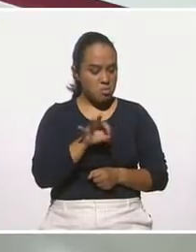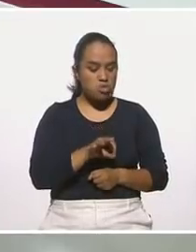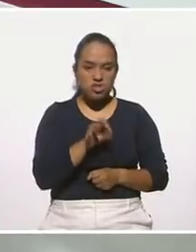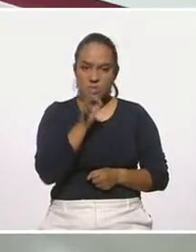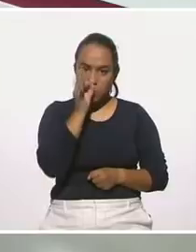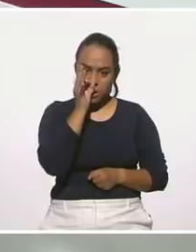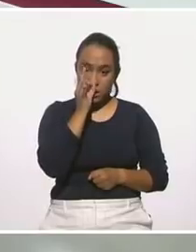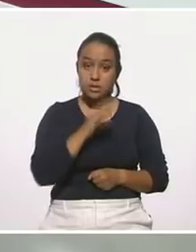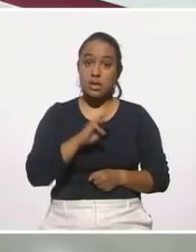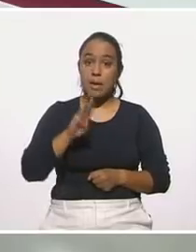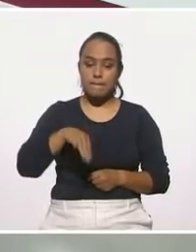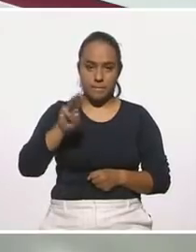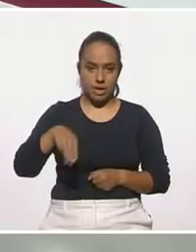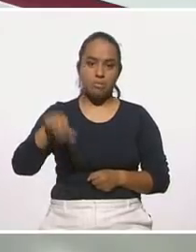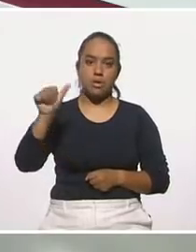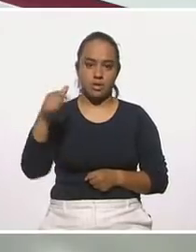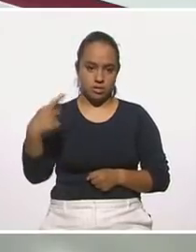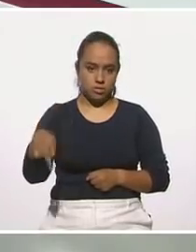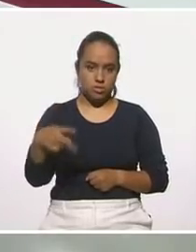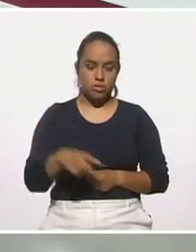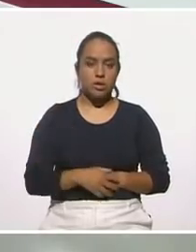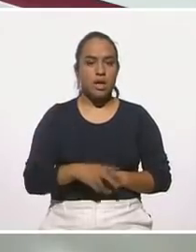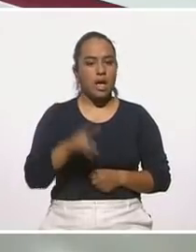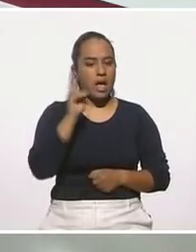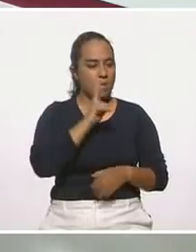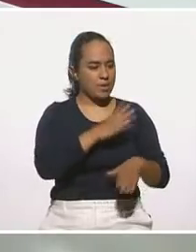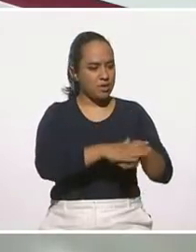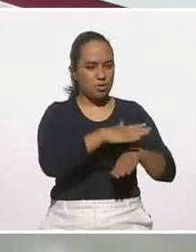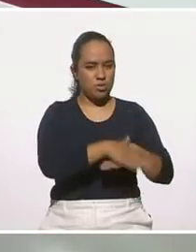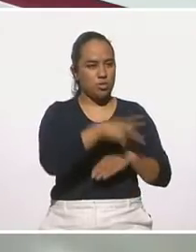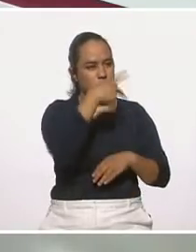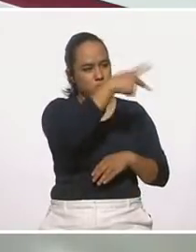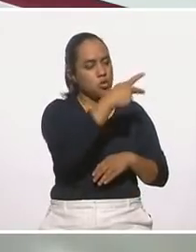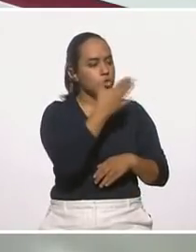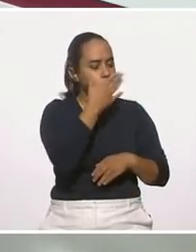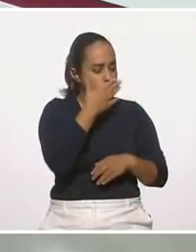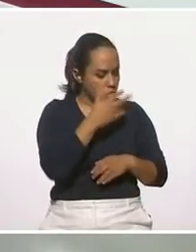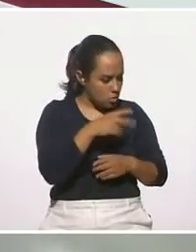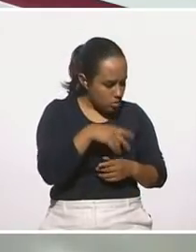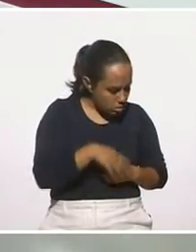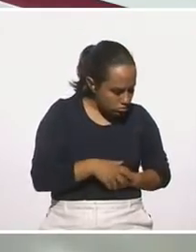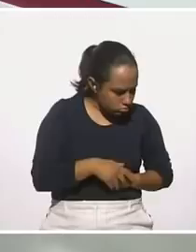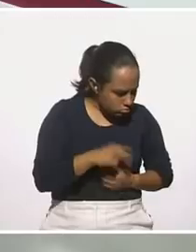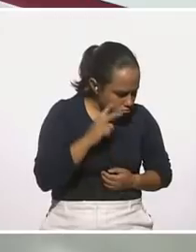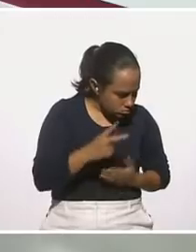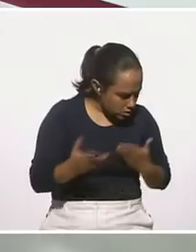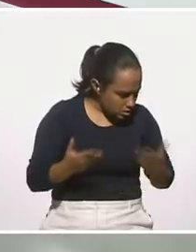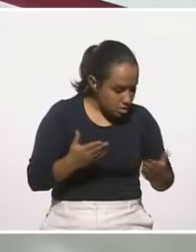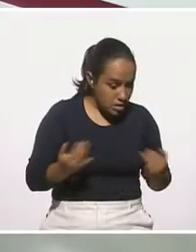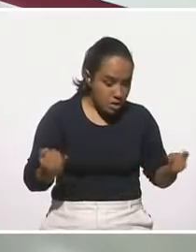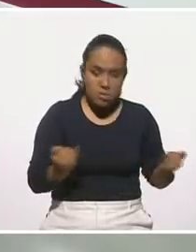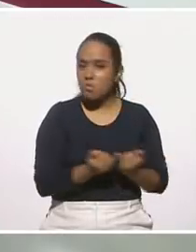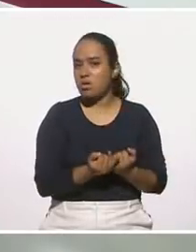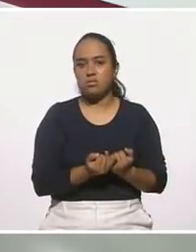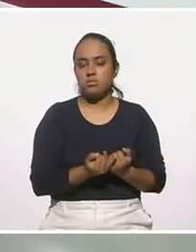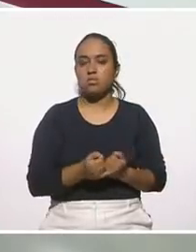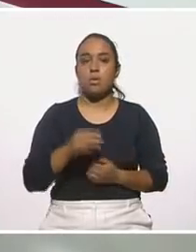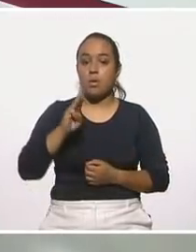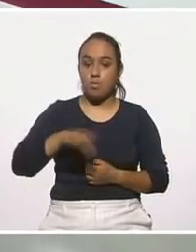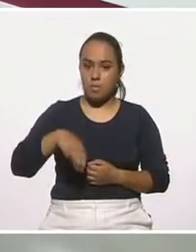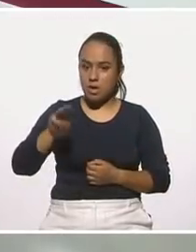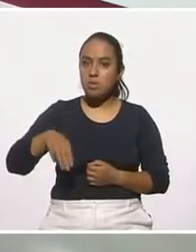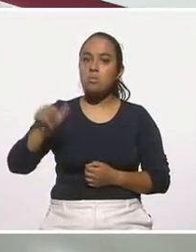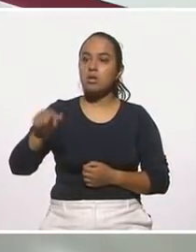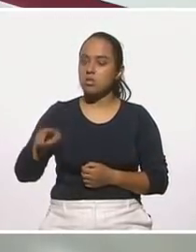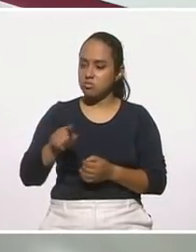Sí, el de mil palta. Ajá. Hicieron la prueba con el nopal que ya sembraban en Sonora y no. No lo lograron. No fue lo mismo, el de mil palta sí